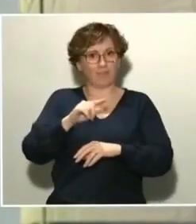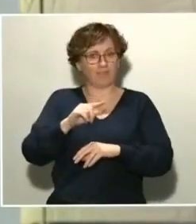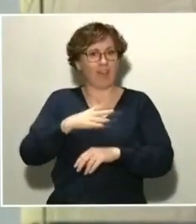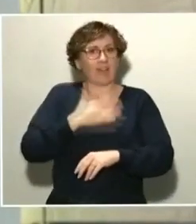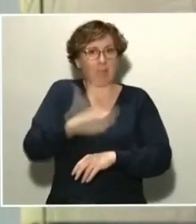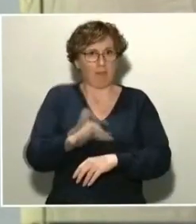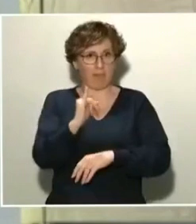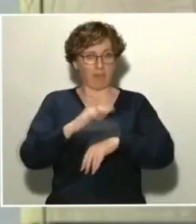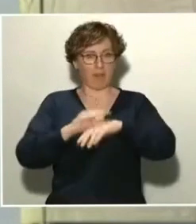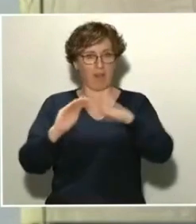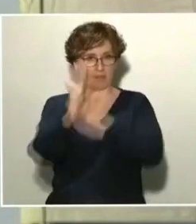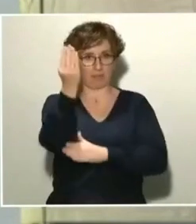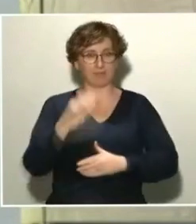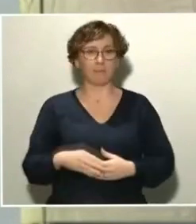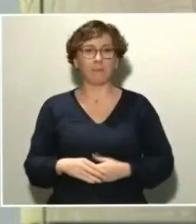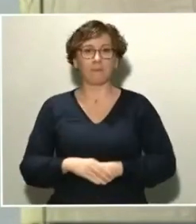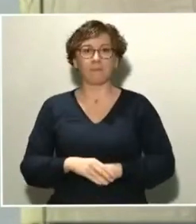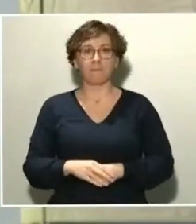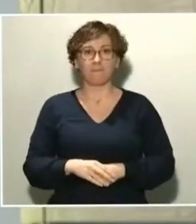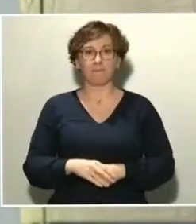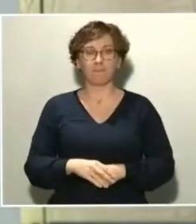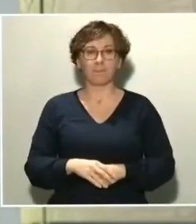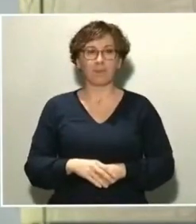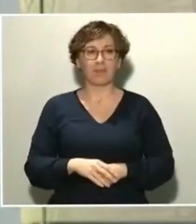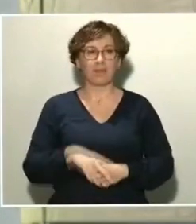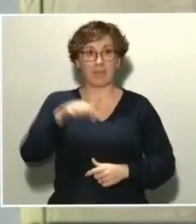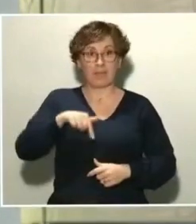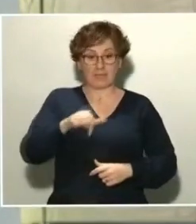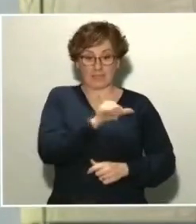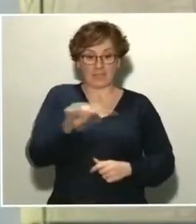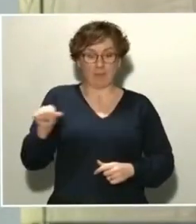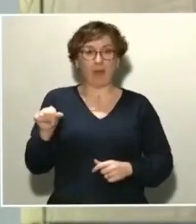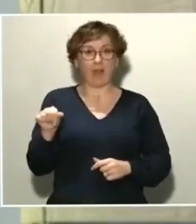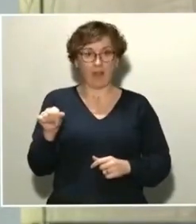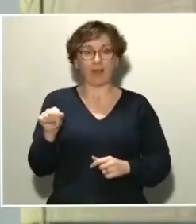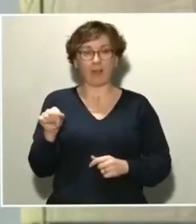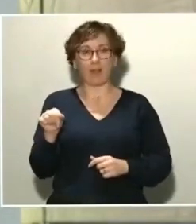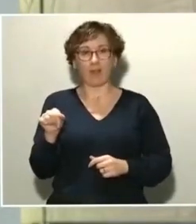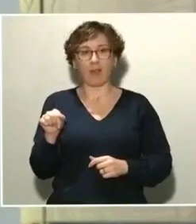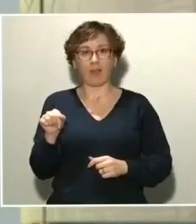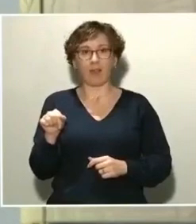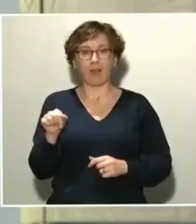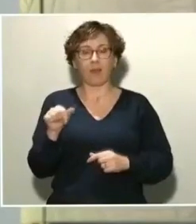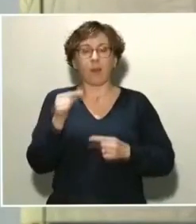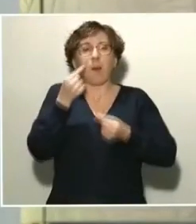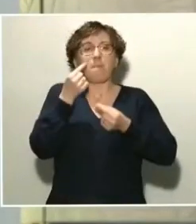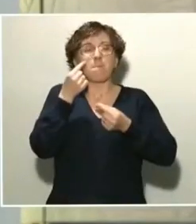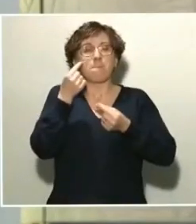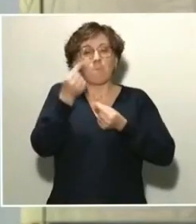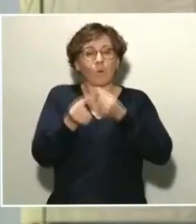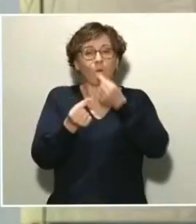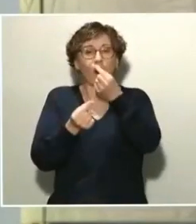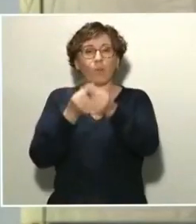Durante esta semana están llegando las últimas, digamos, porciones del virus que están